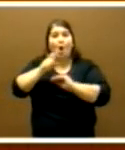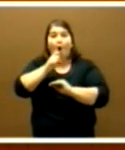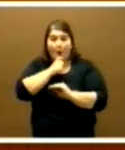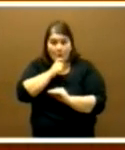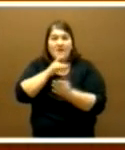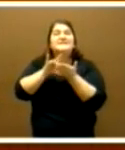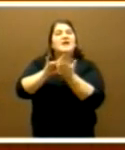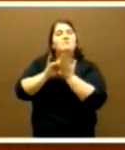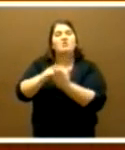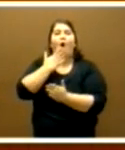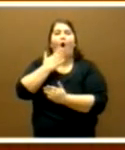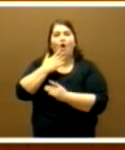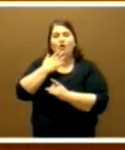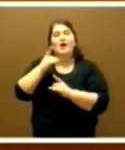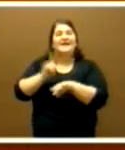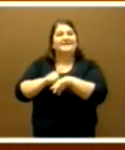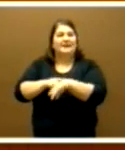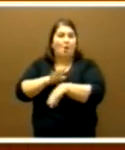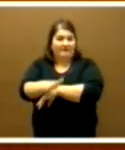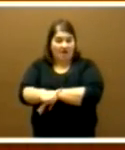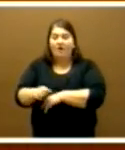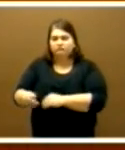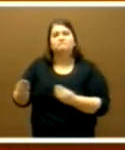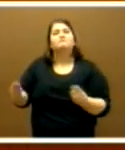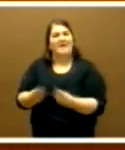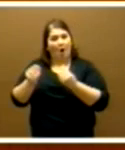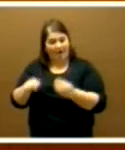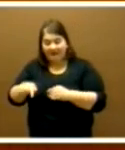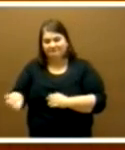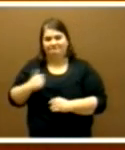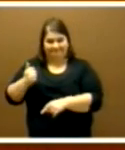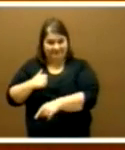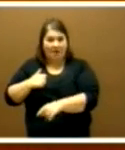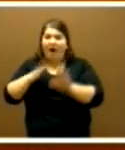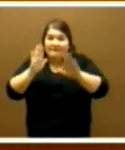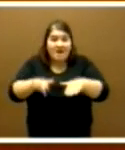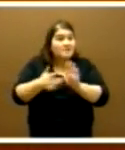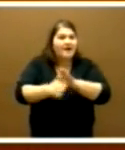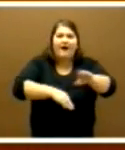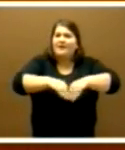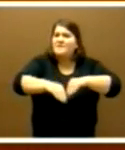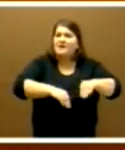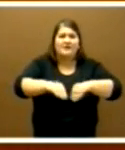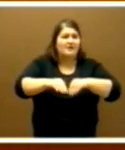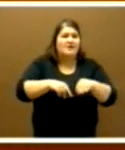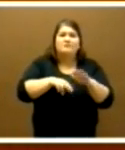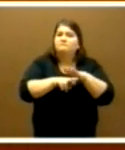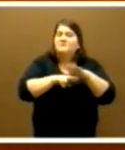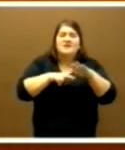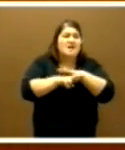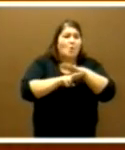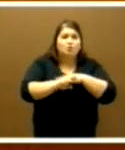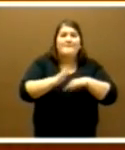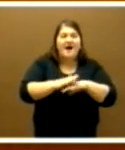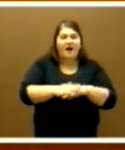servicios de ocio y tiempo libre. En definitiva, será una herramienta estratégica para ganar en